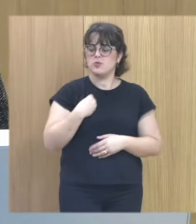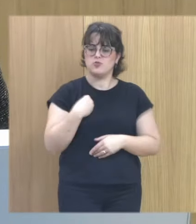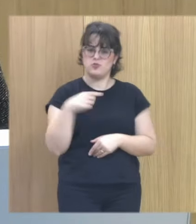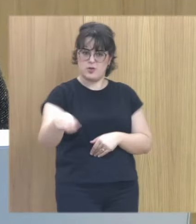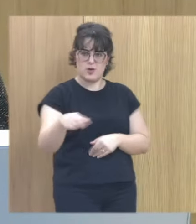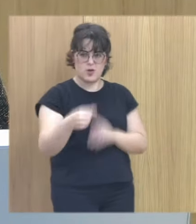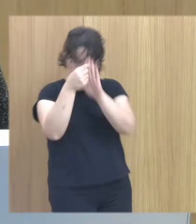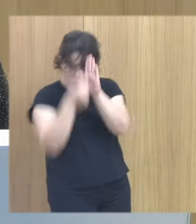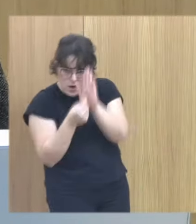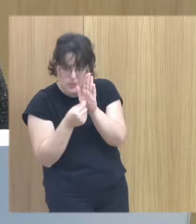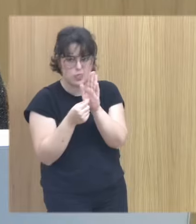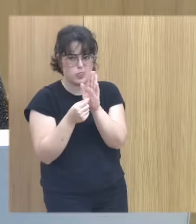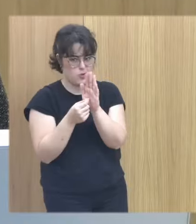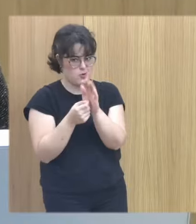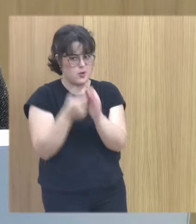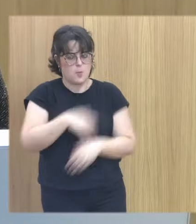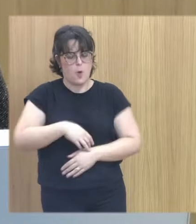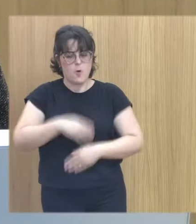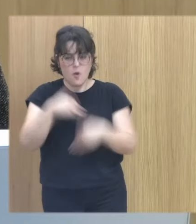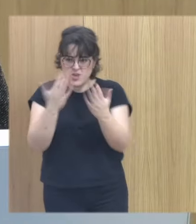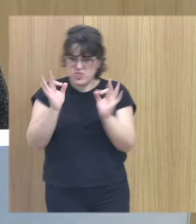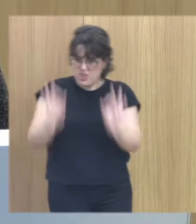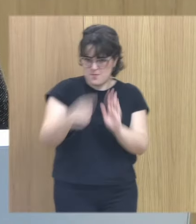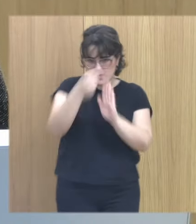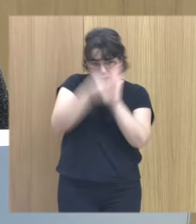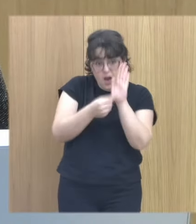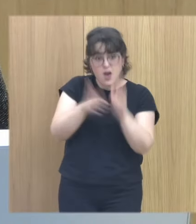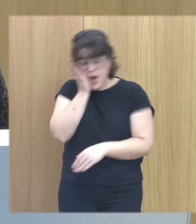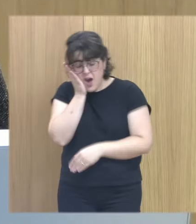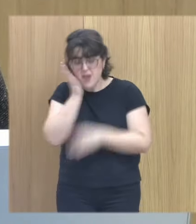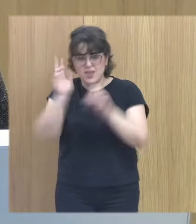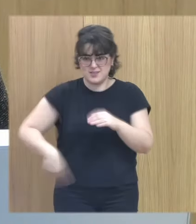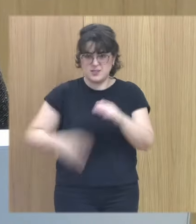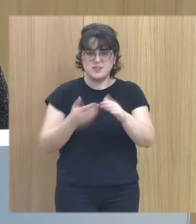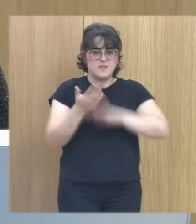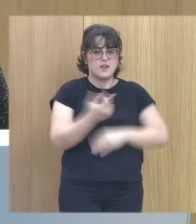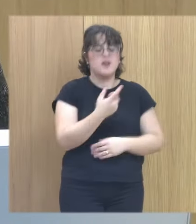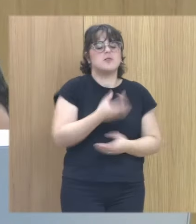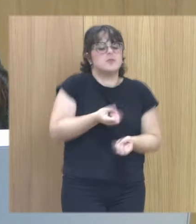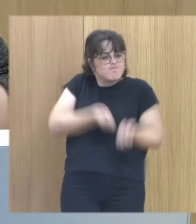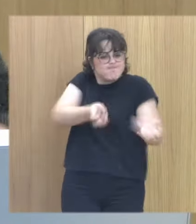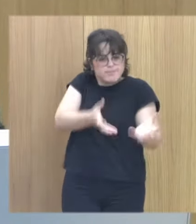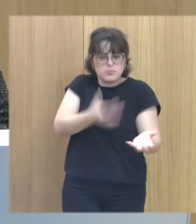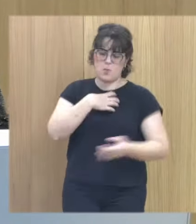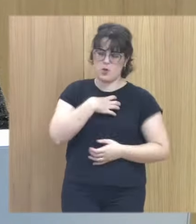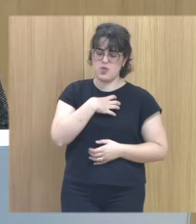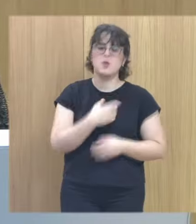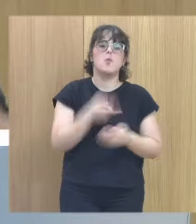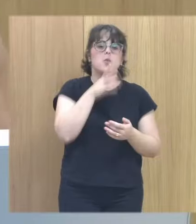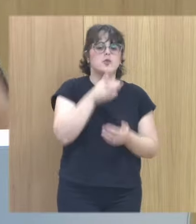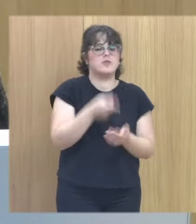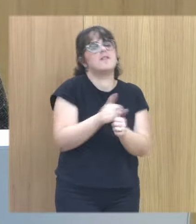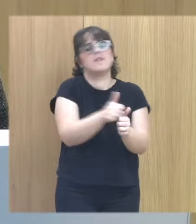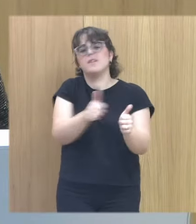del indicador no de tu relato y el indicador es que sigue sin dormir y si sigue sin dormir es que no puedes hablar entonces yo tengo que volver un paso para atrás